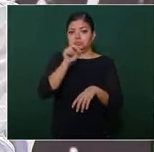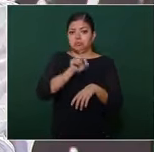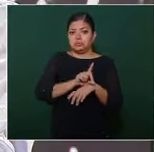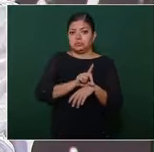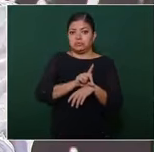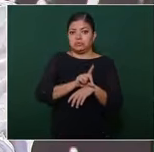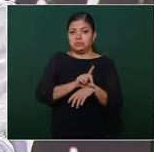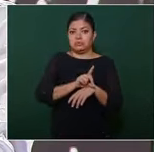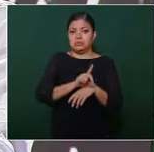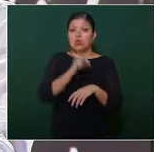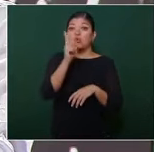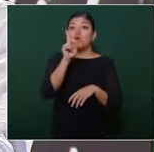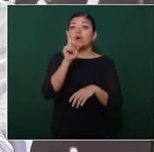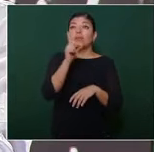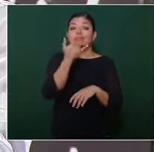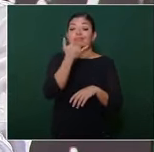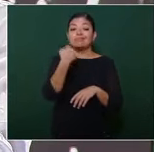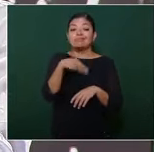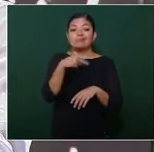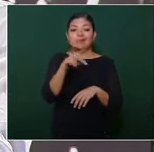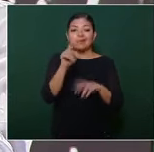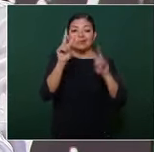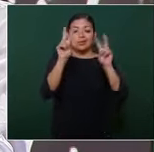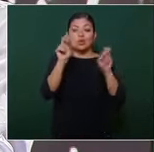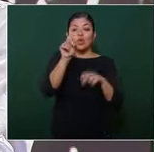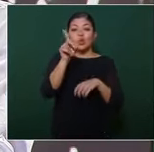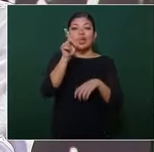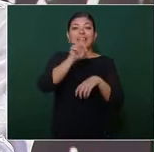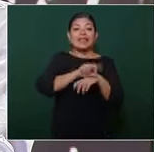mexicanos en Estados Unidos